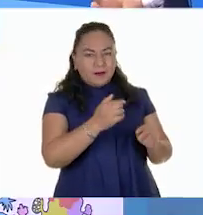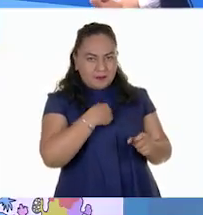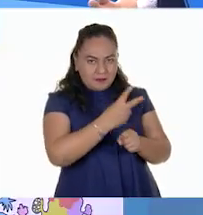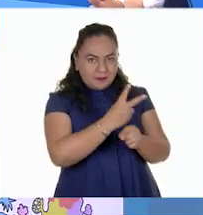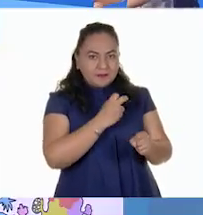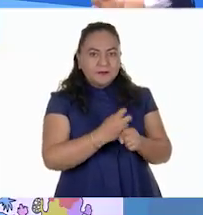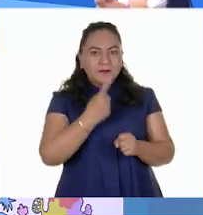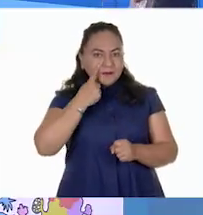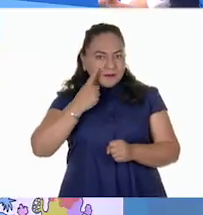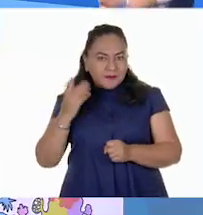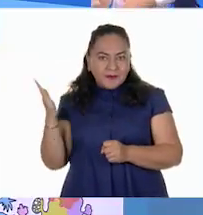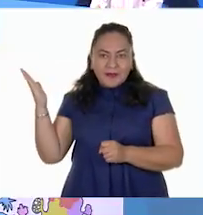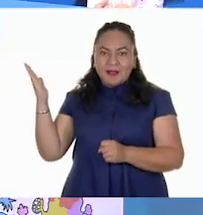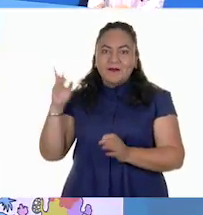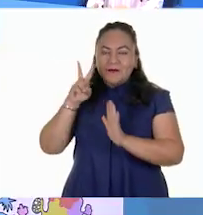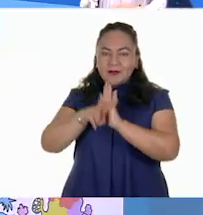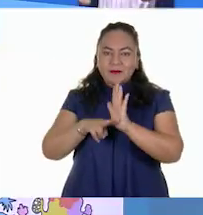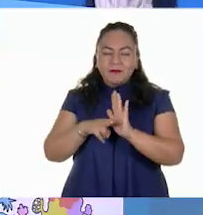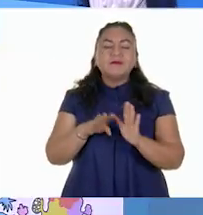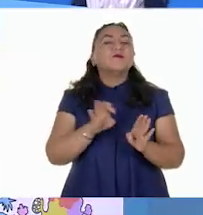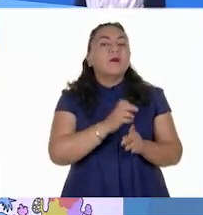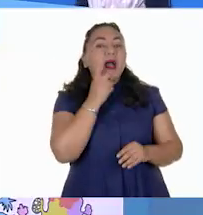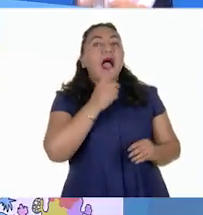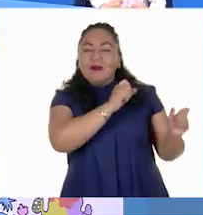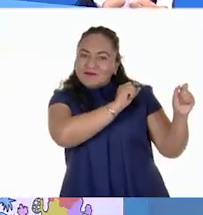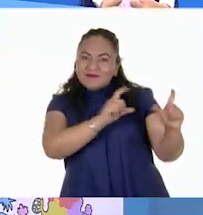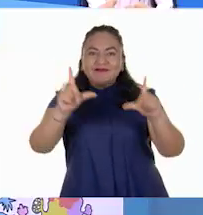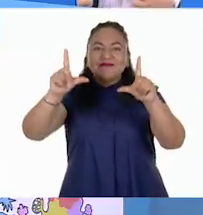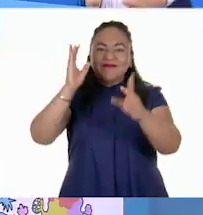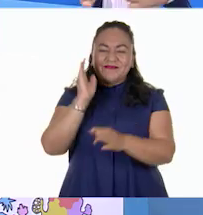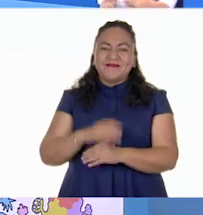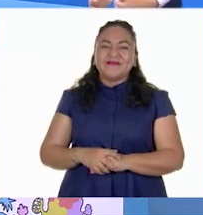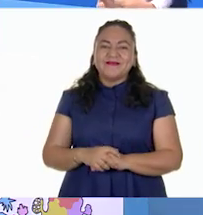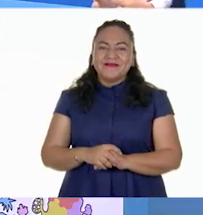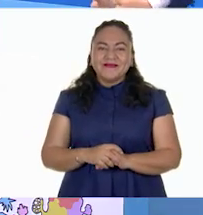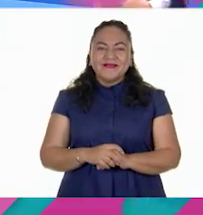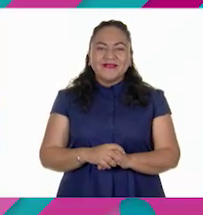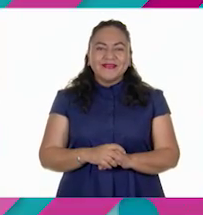invito a ver el siguiente video. ¿Cómo se dice? ¡Córrelo! Adelante.